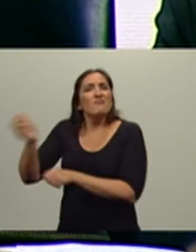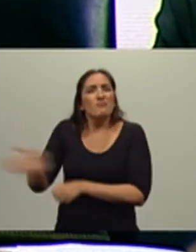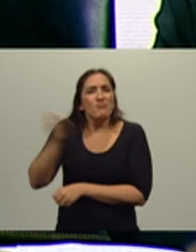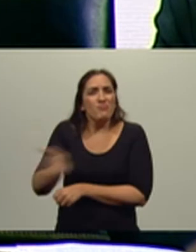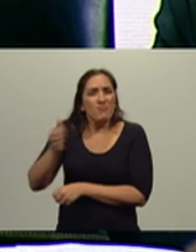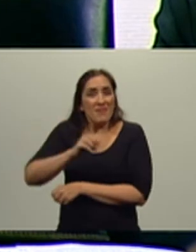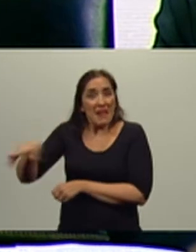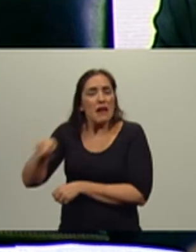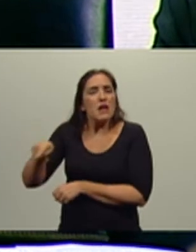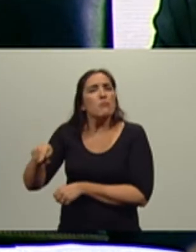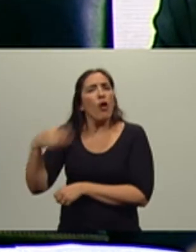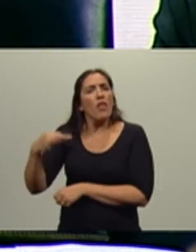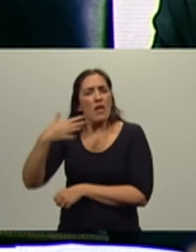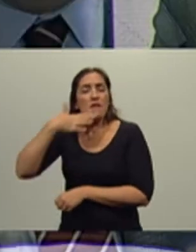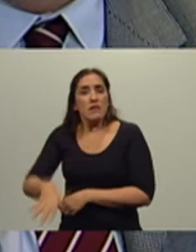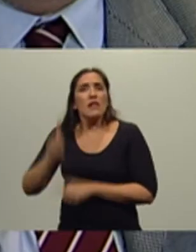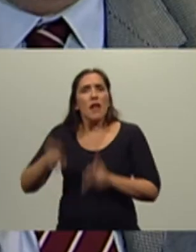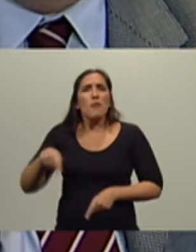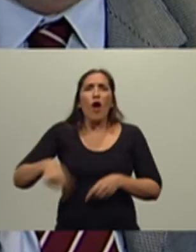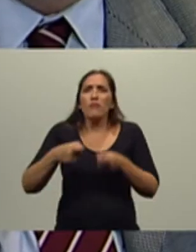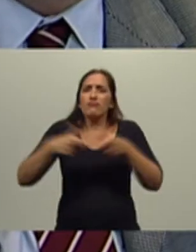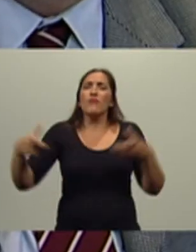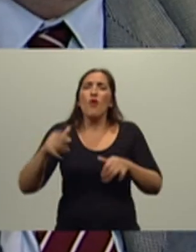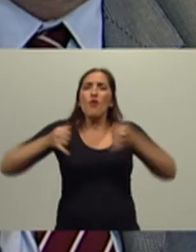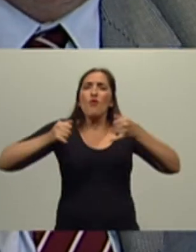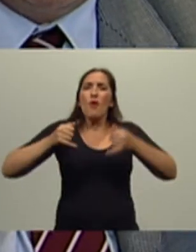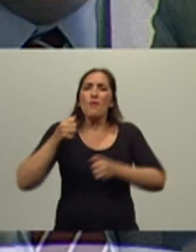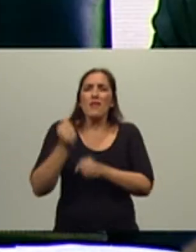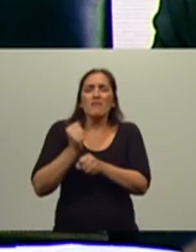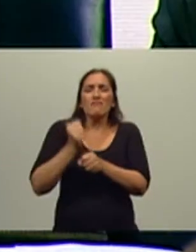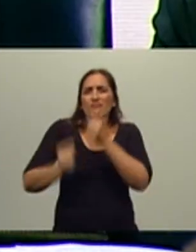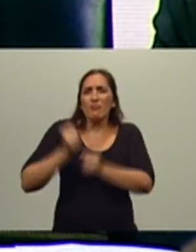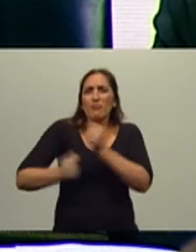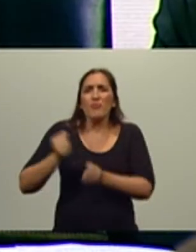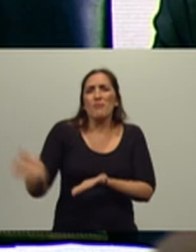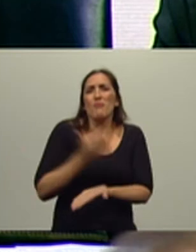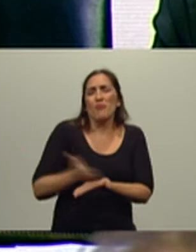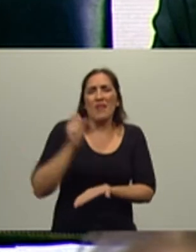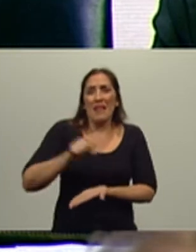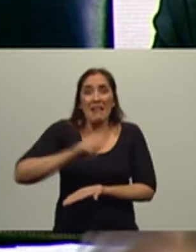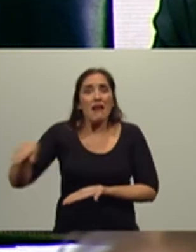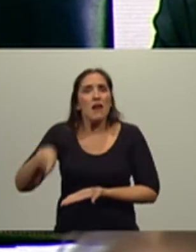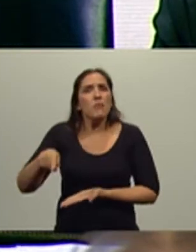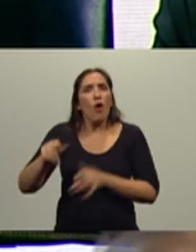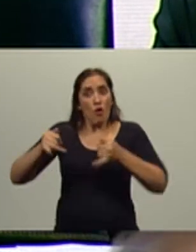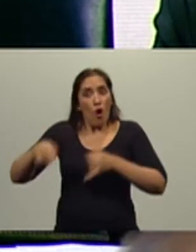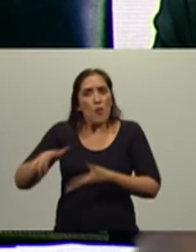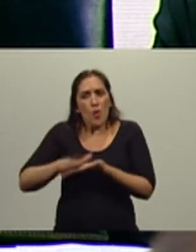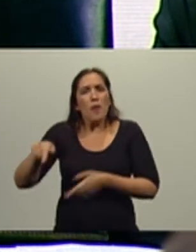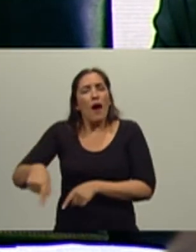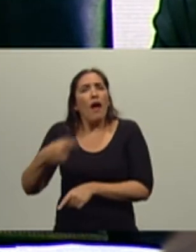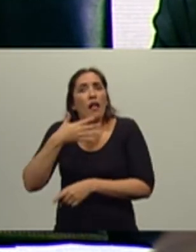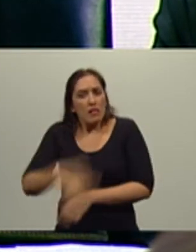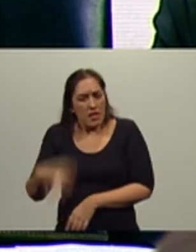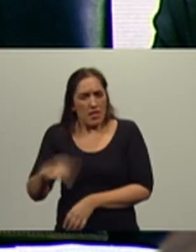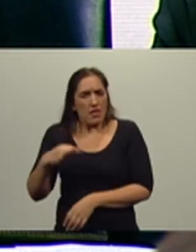productores. Los jóvenes productores que no conocen la historia del país porque no tienen por qué conocerla tampoco. Hay gente que todos los días se levanta muy